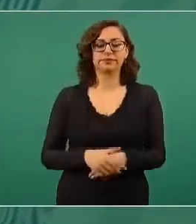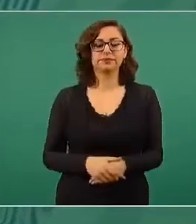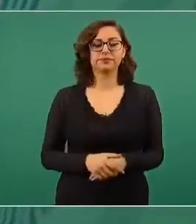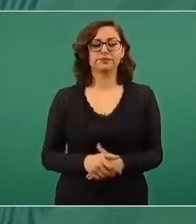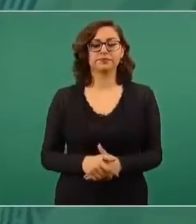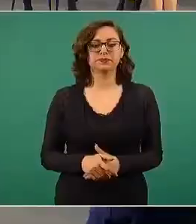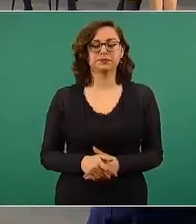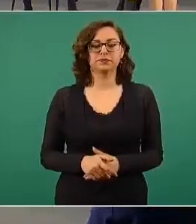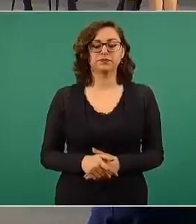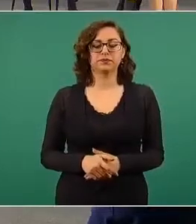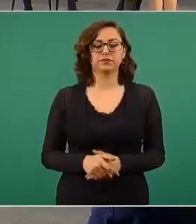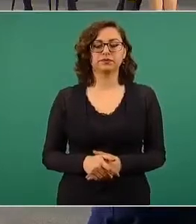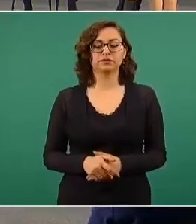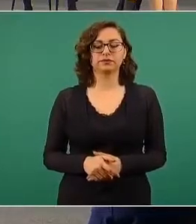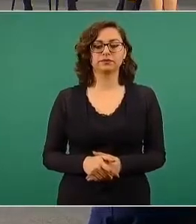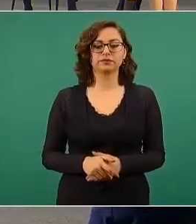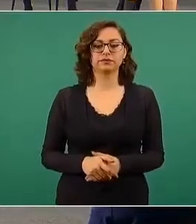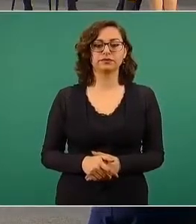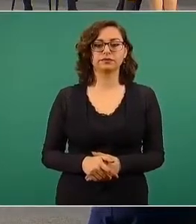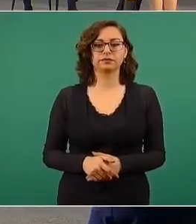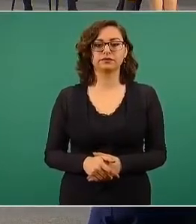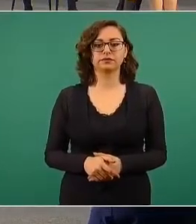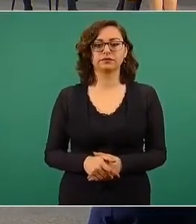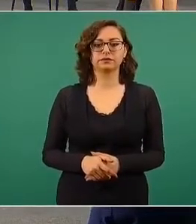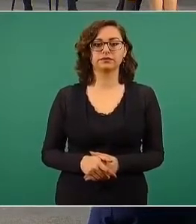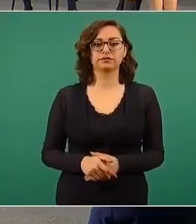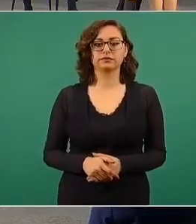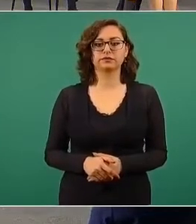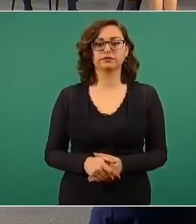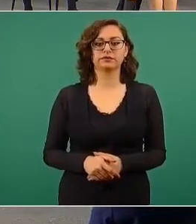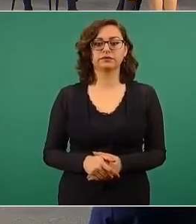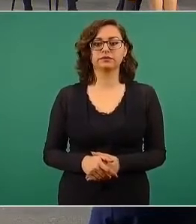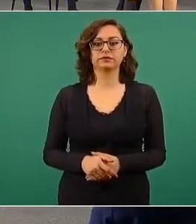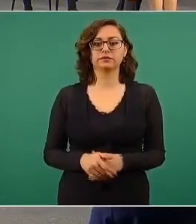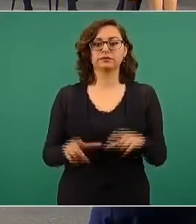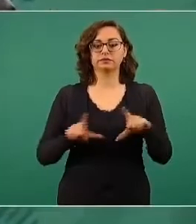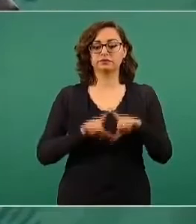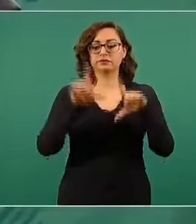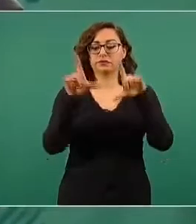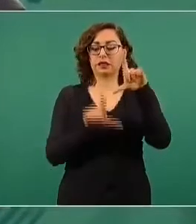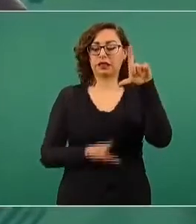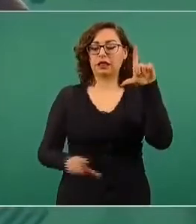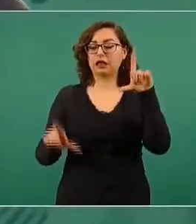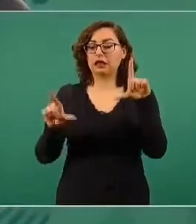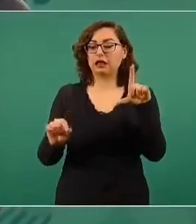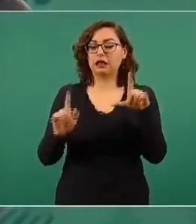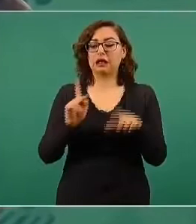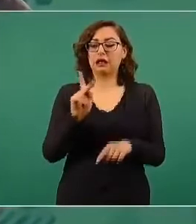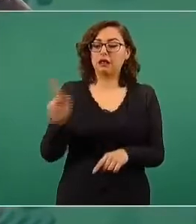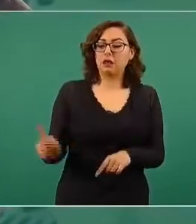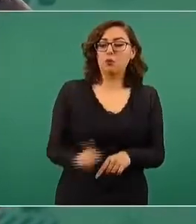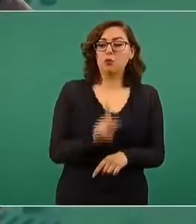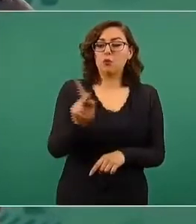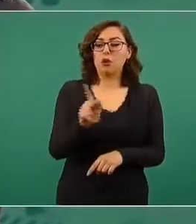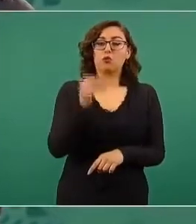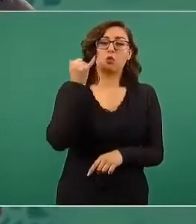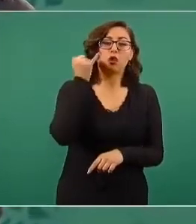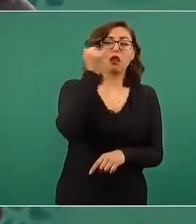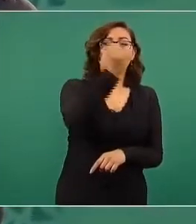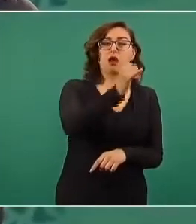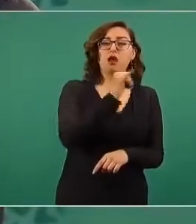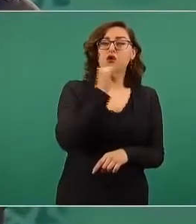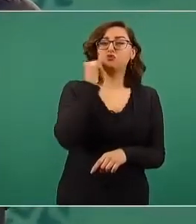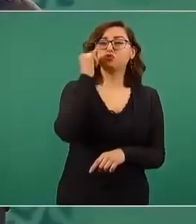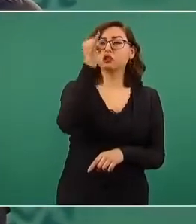Hemos podido llegar hasta los pueblos más apartados,